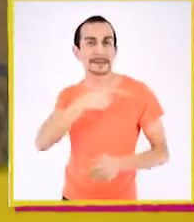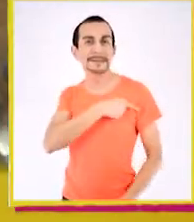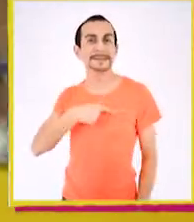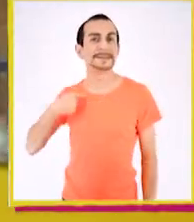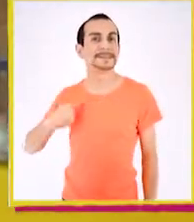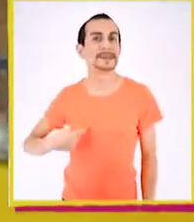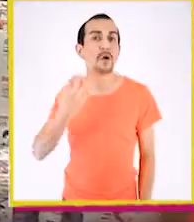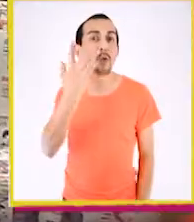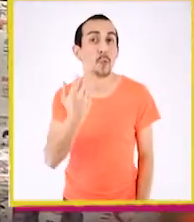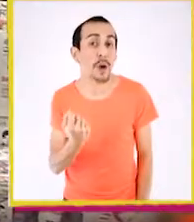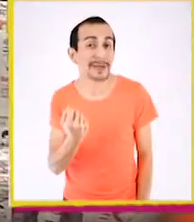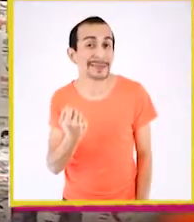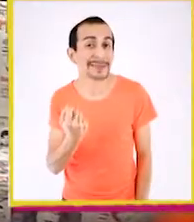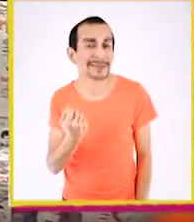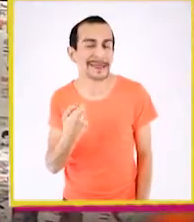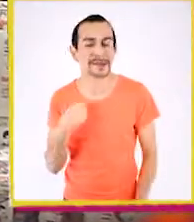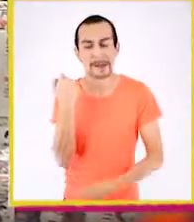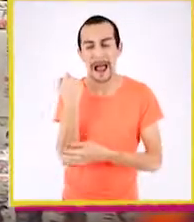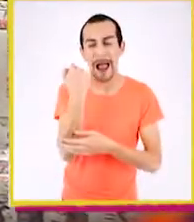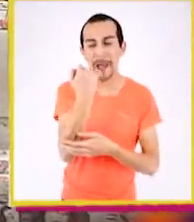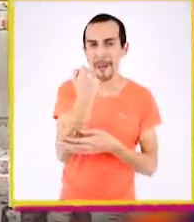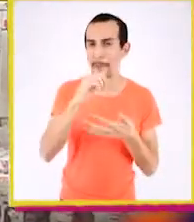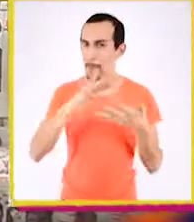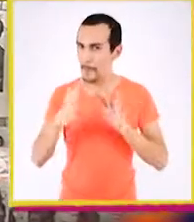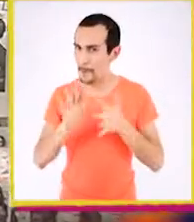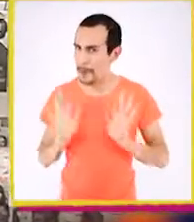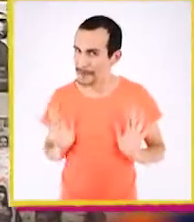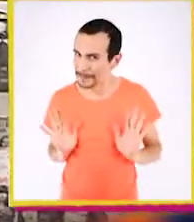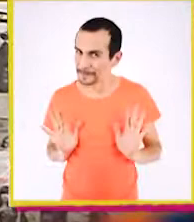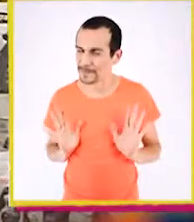alfabeto chino? Les daré una pista.